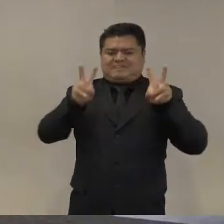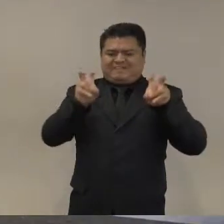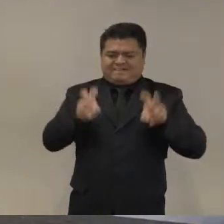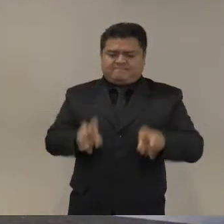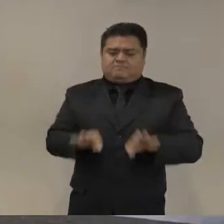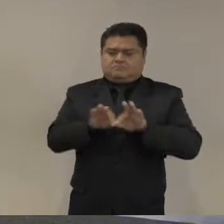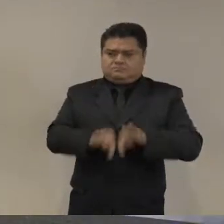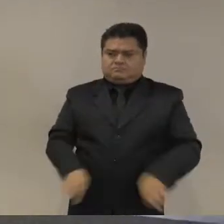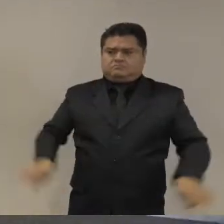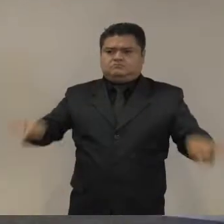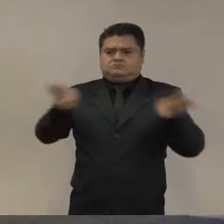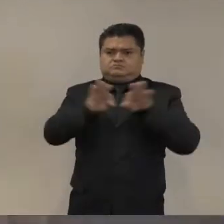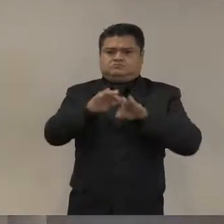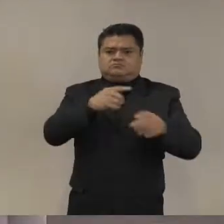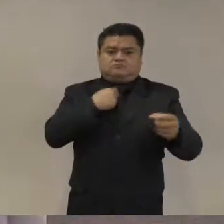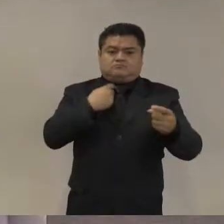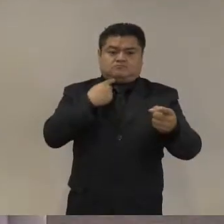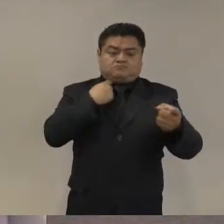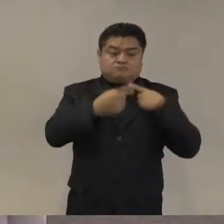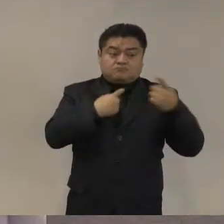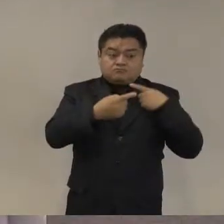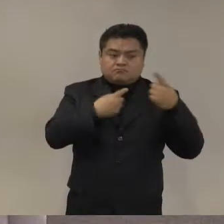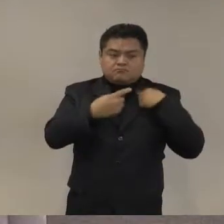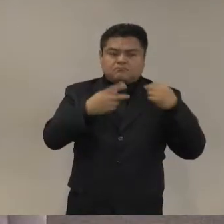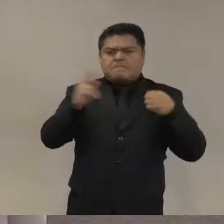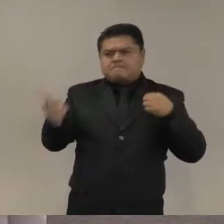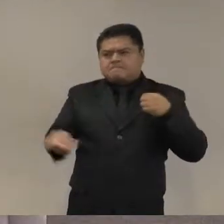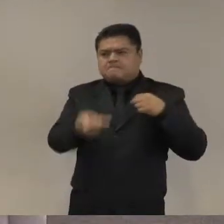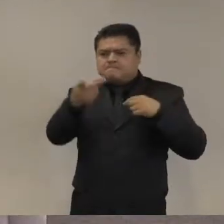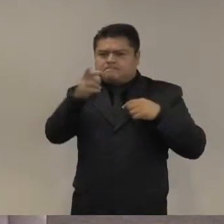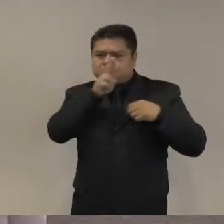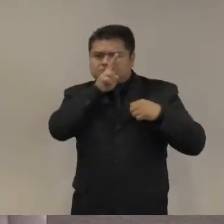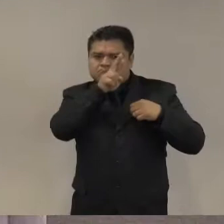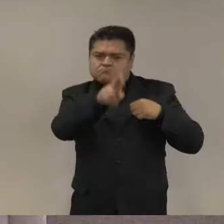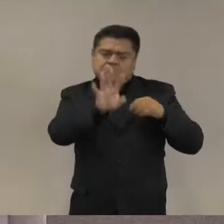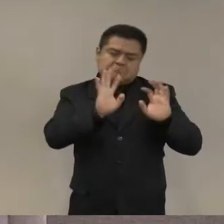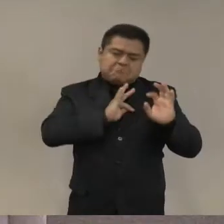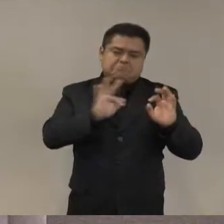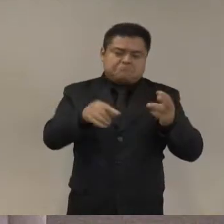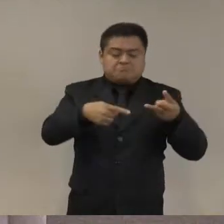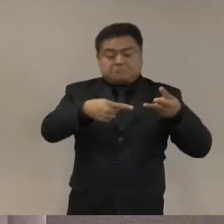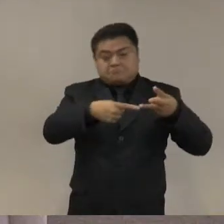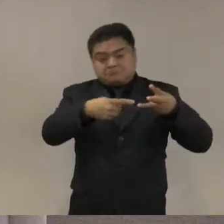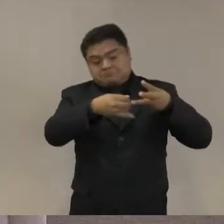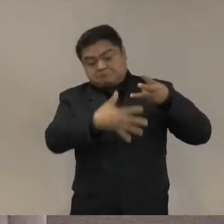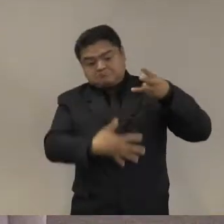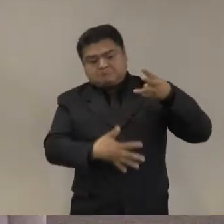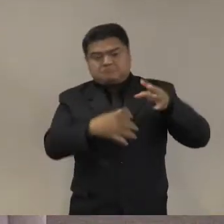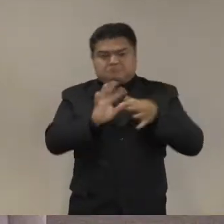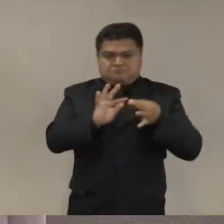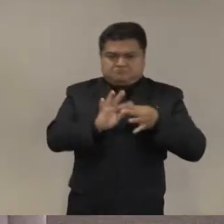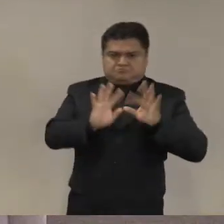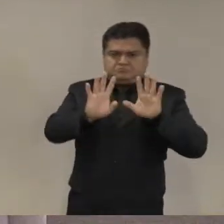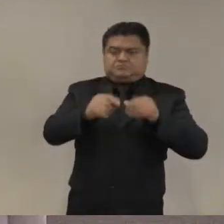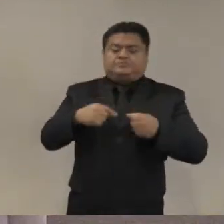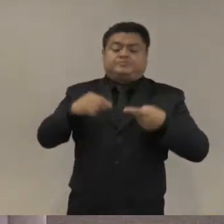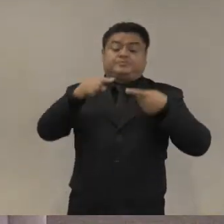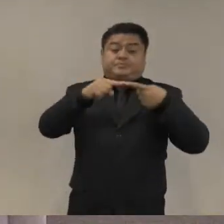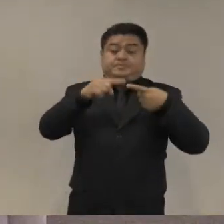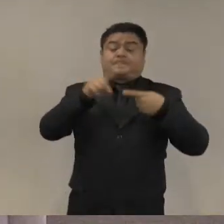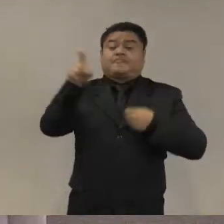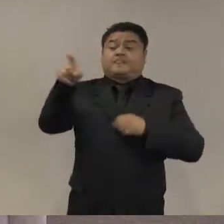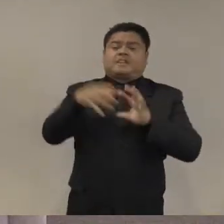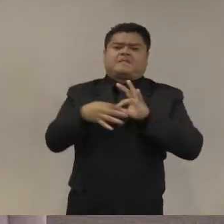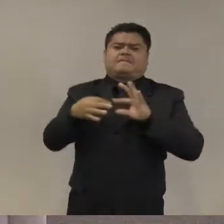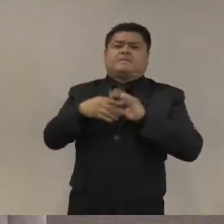interesante discutir en la parte de preguntas y respuestas bueno de todo lo que nos platicó Adam yo lo resumiría en cuatro temas